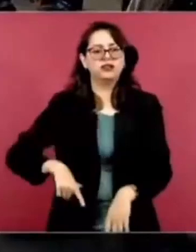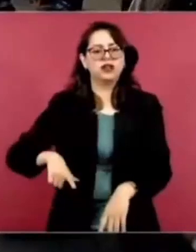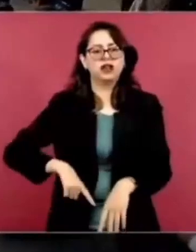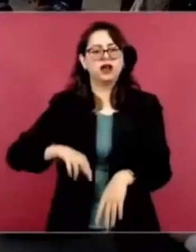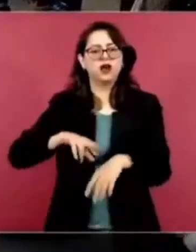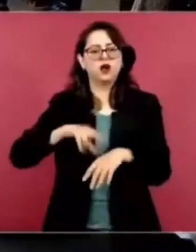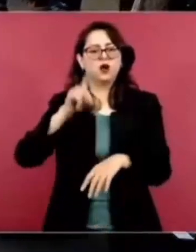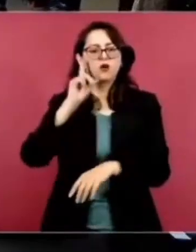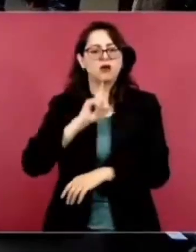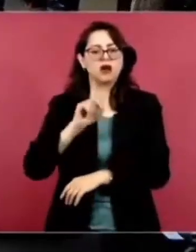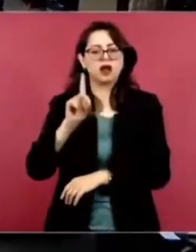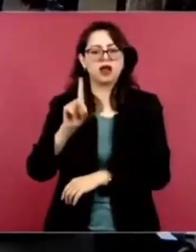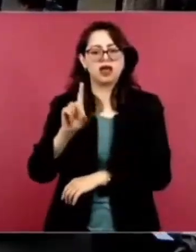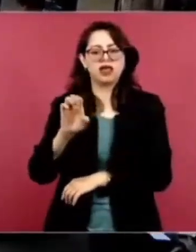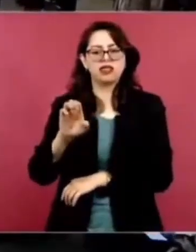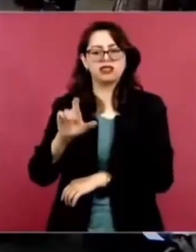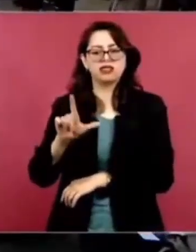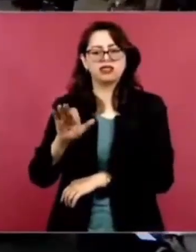Se dio onda, ¿no?